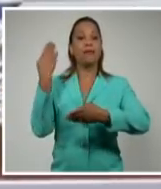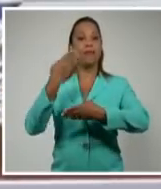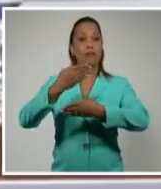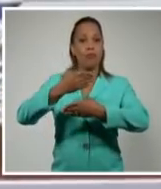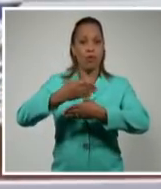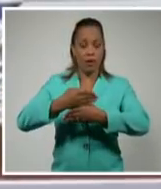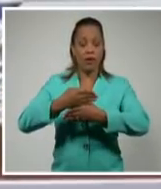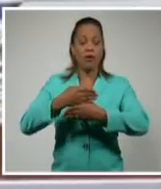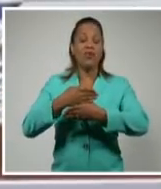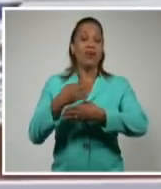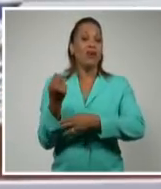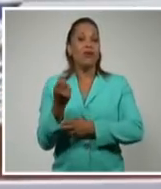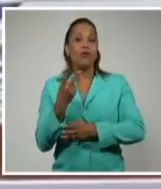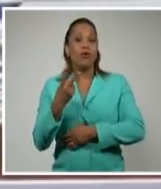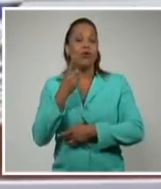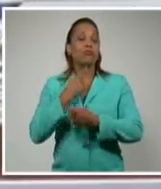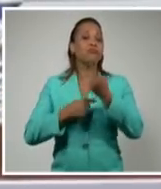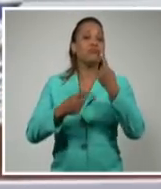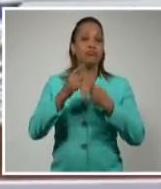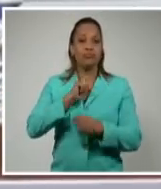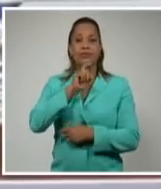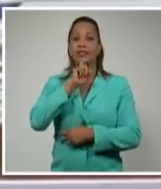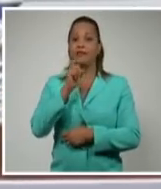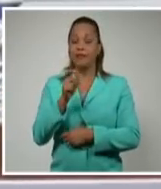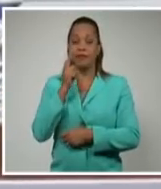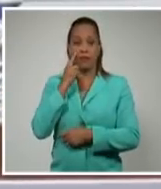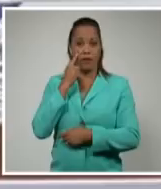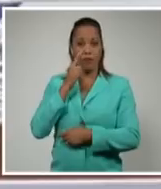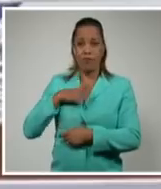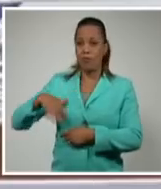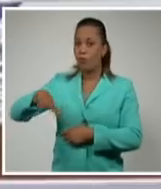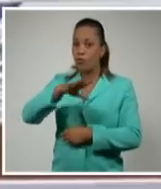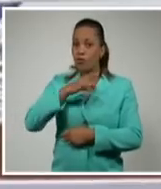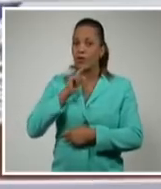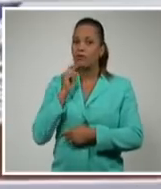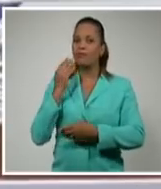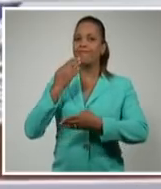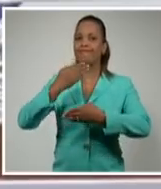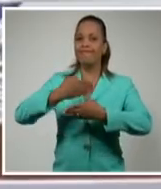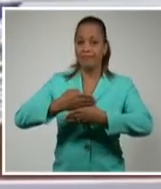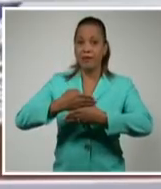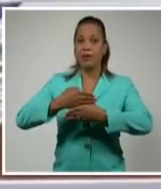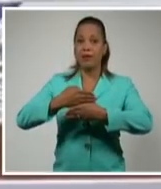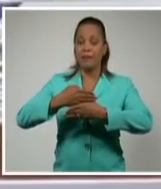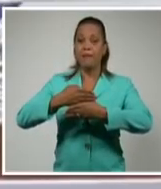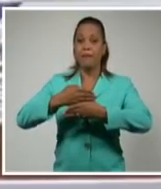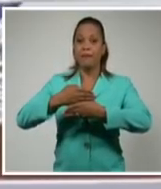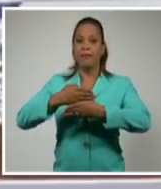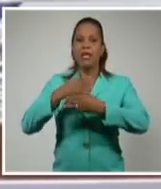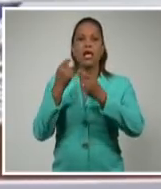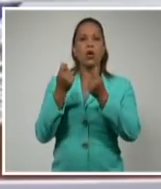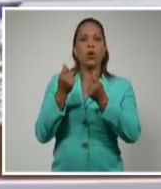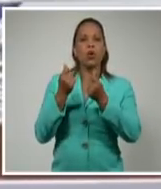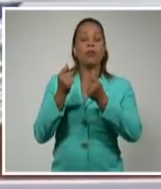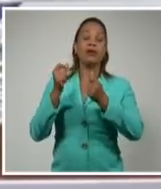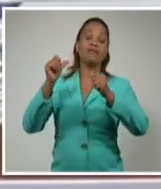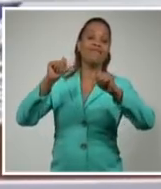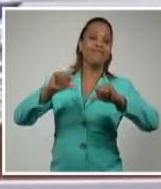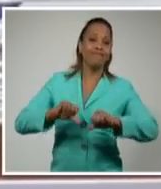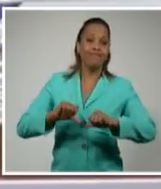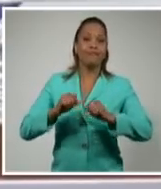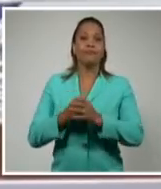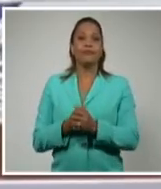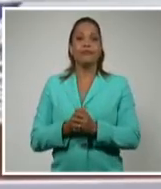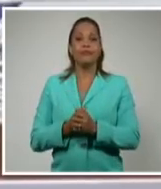son cuestiones evidentes, objetivas, que frenan la economía, el